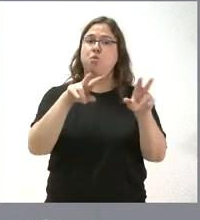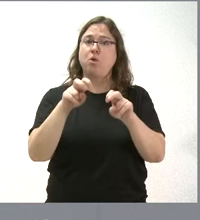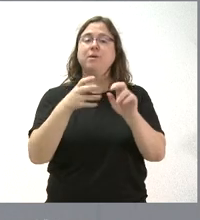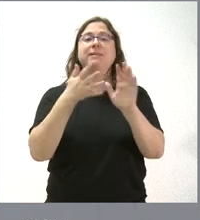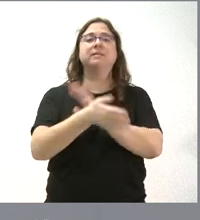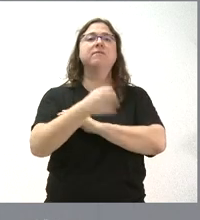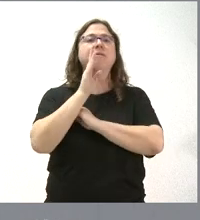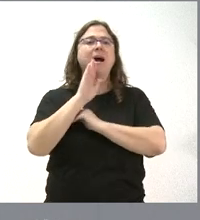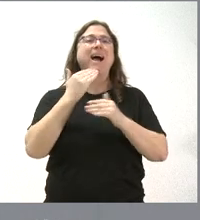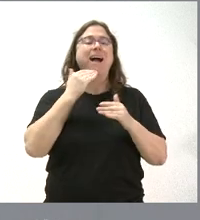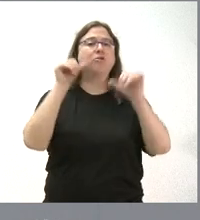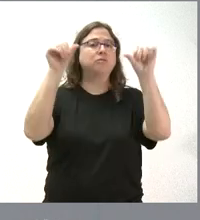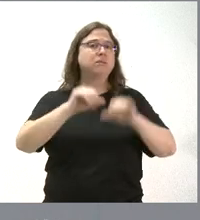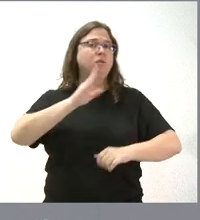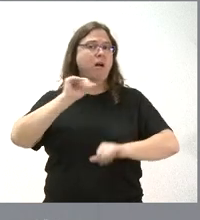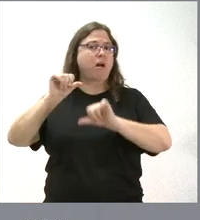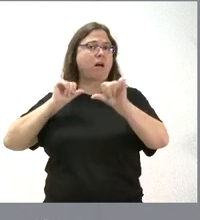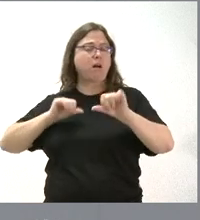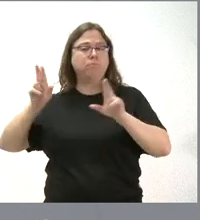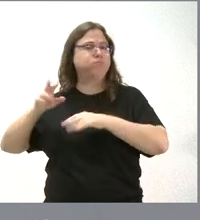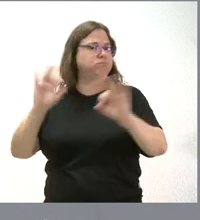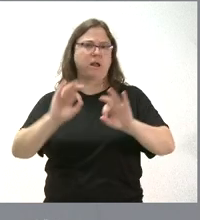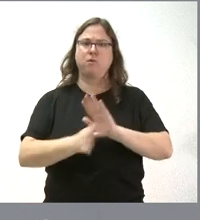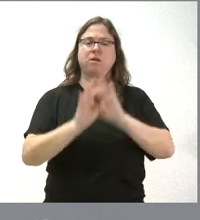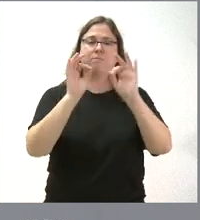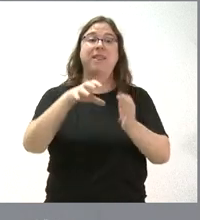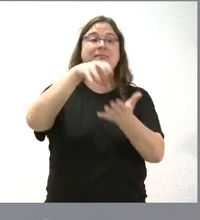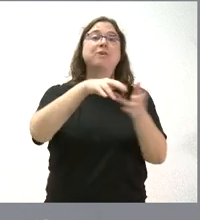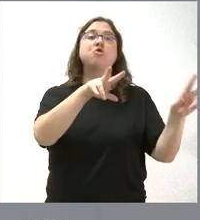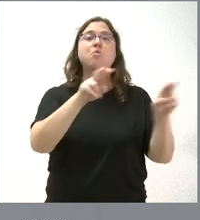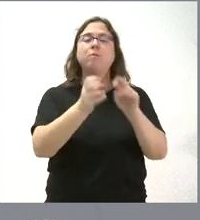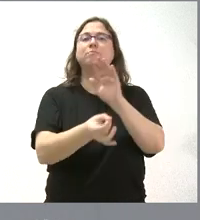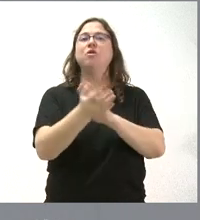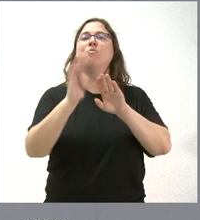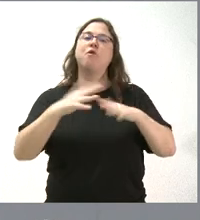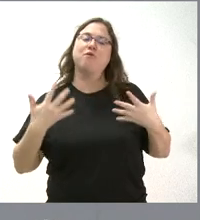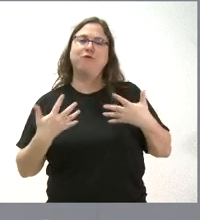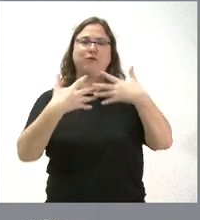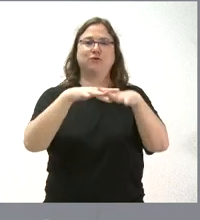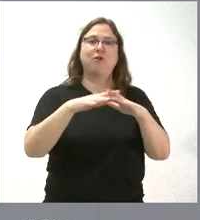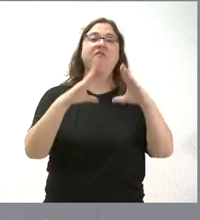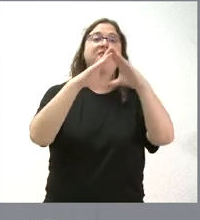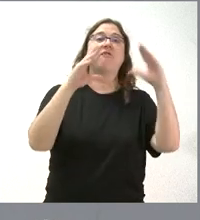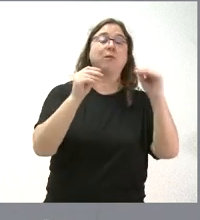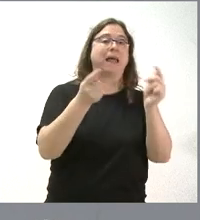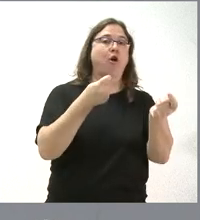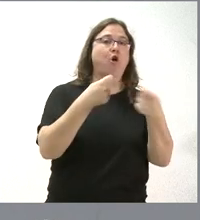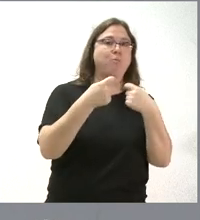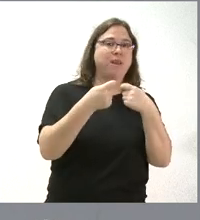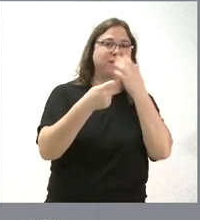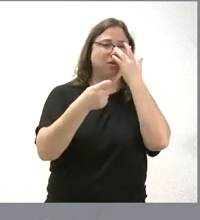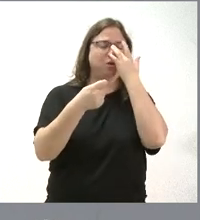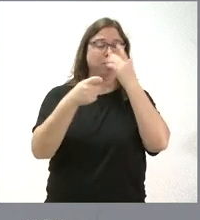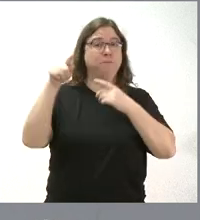extinción de ninguna de las titulaciones que se imparten actualmente y el nuevo centro universitario surge de la fusión de la Facultad de Comercio del